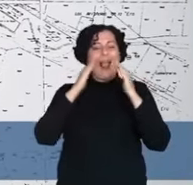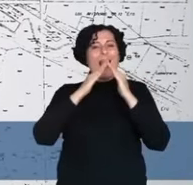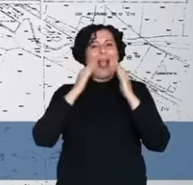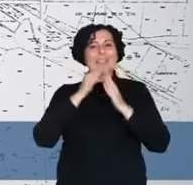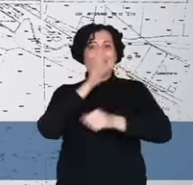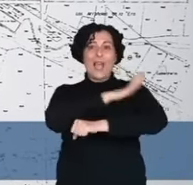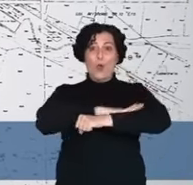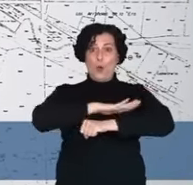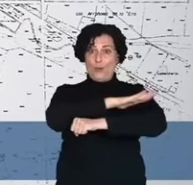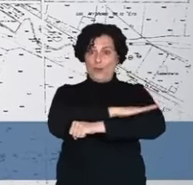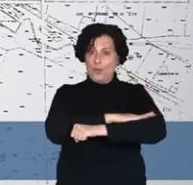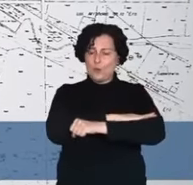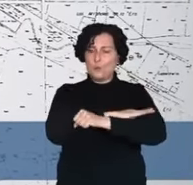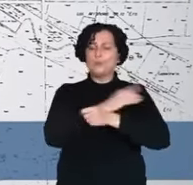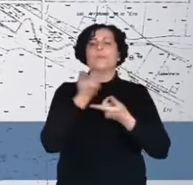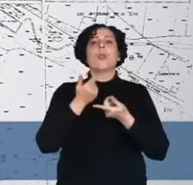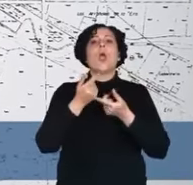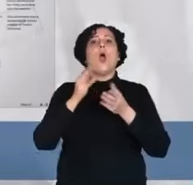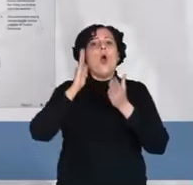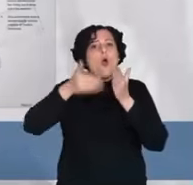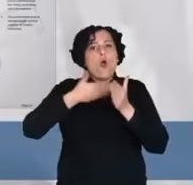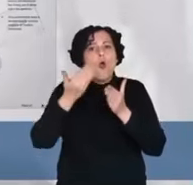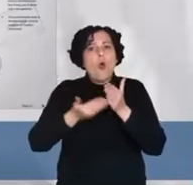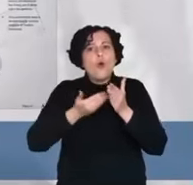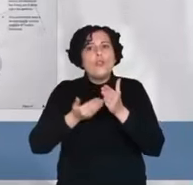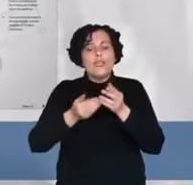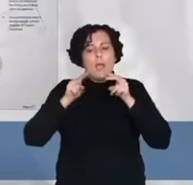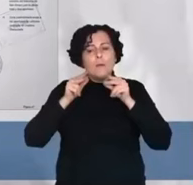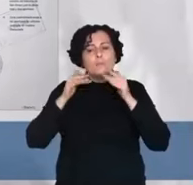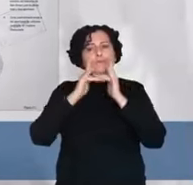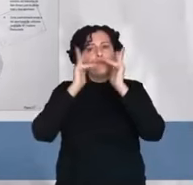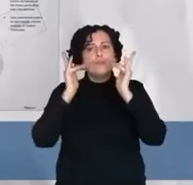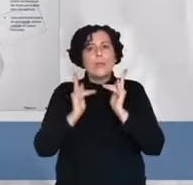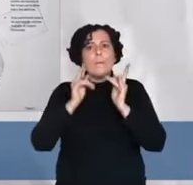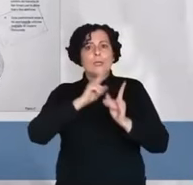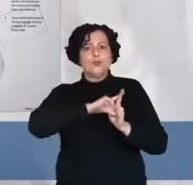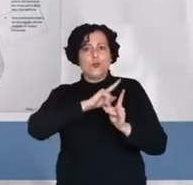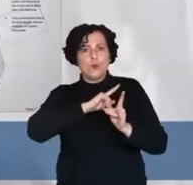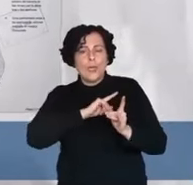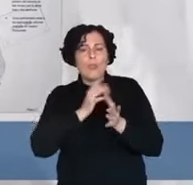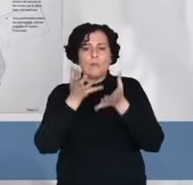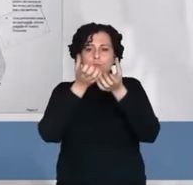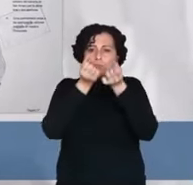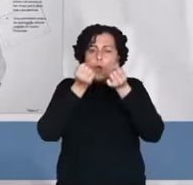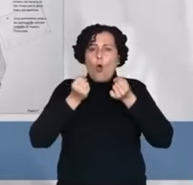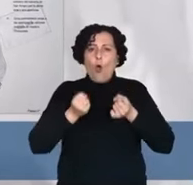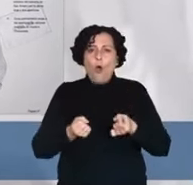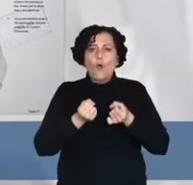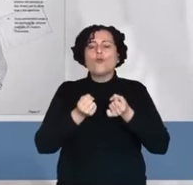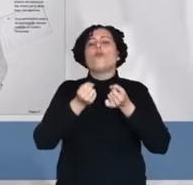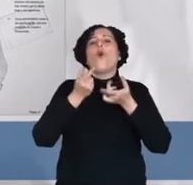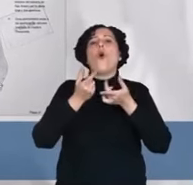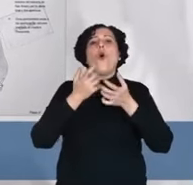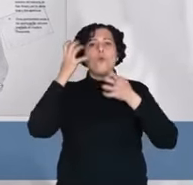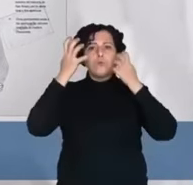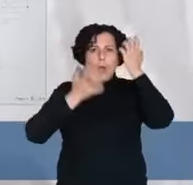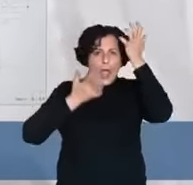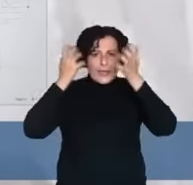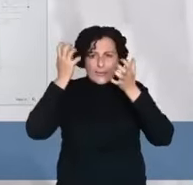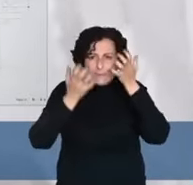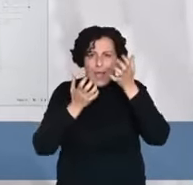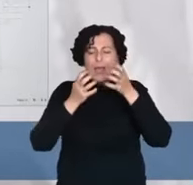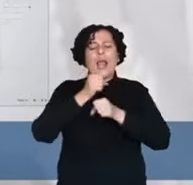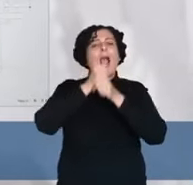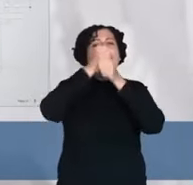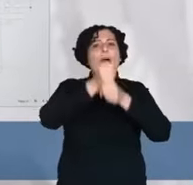gobernador, un barracón y una cocina para los soldados, otras salas, había hornos, caballerizas, corrales,